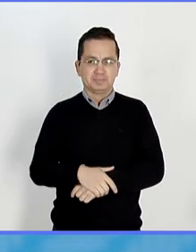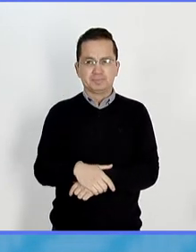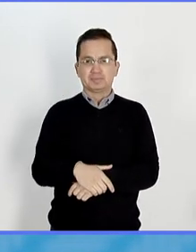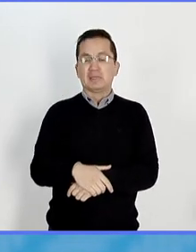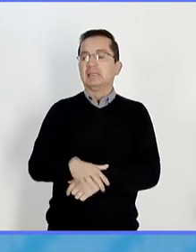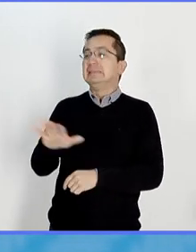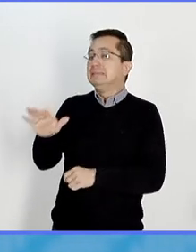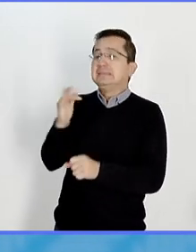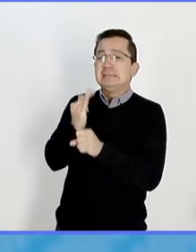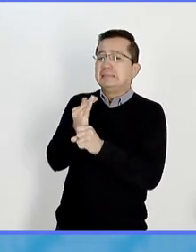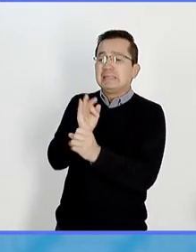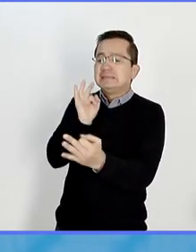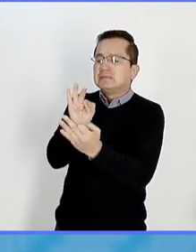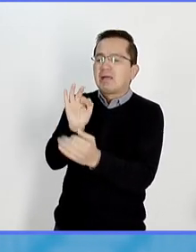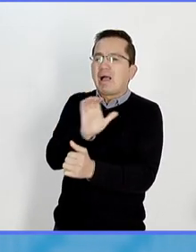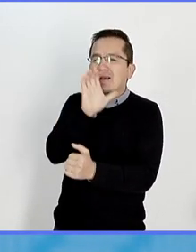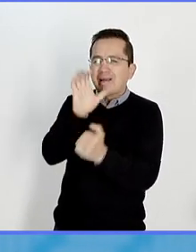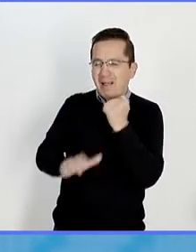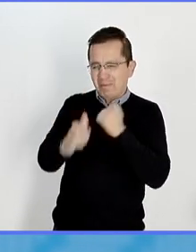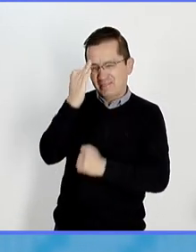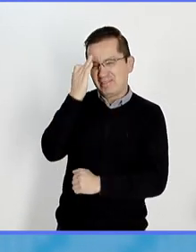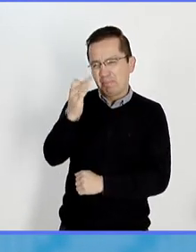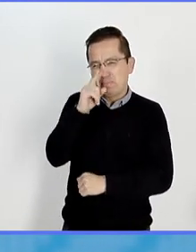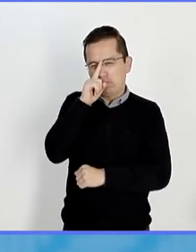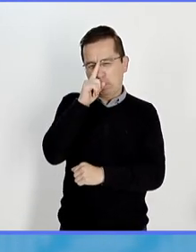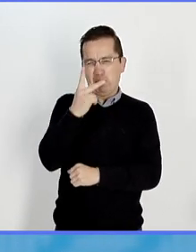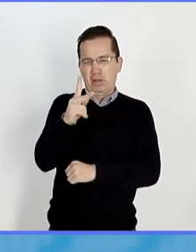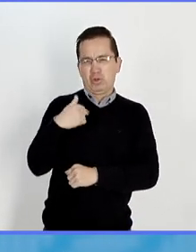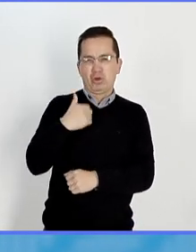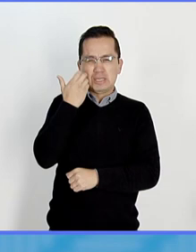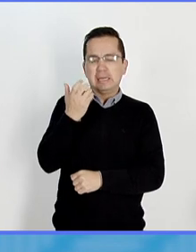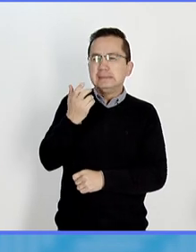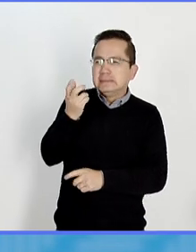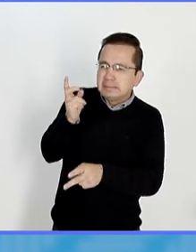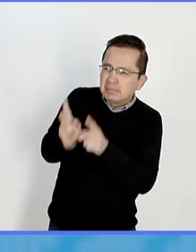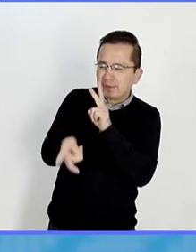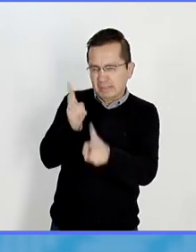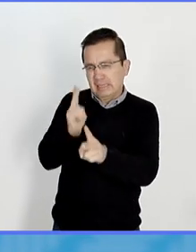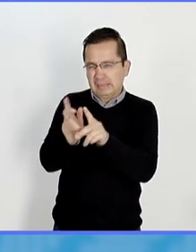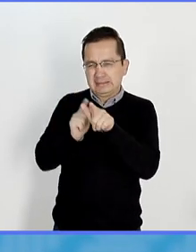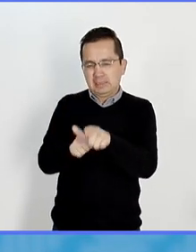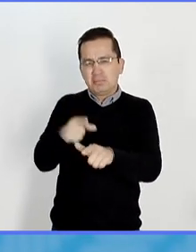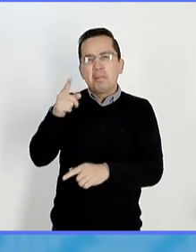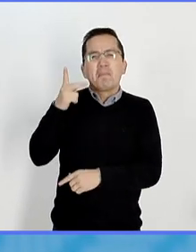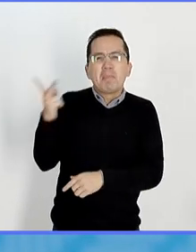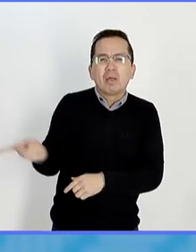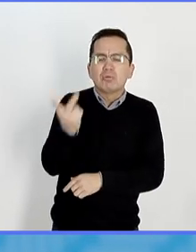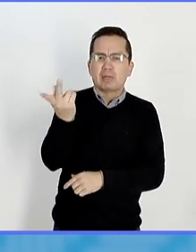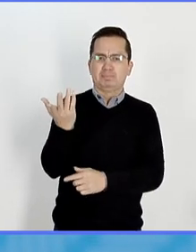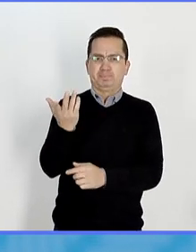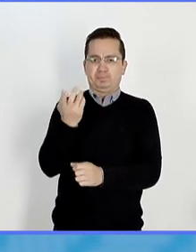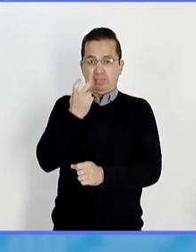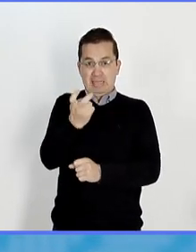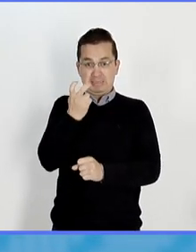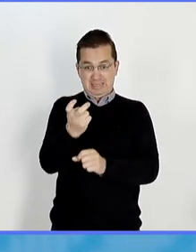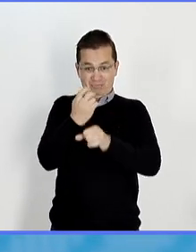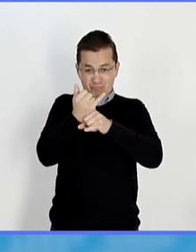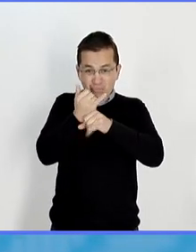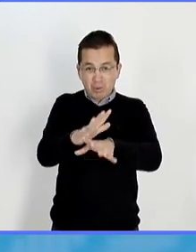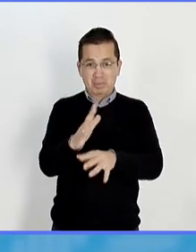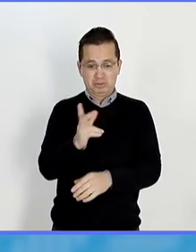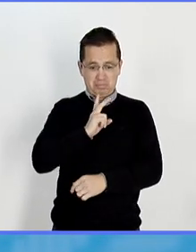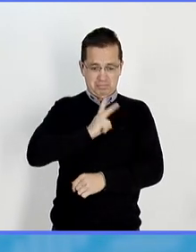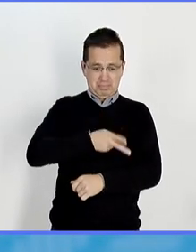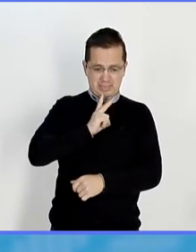nos ayudara a entender, porque efectivamente parece que tenemos más virus a nuestro alrededor, pero toda esta información también debe